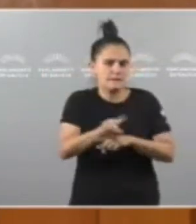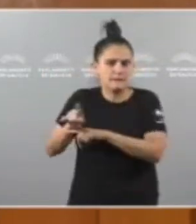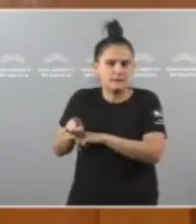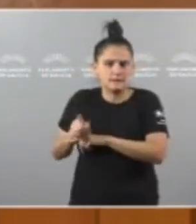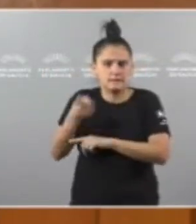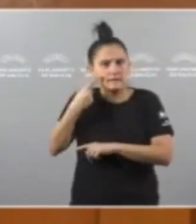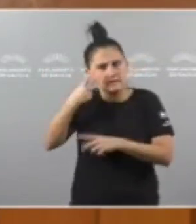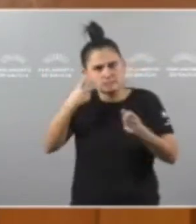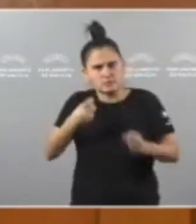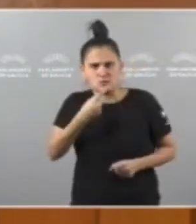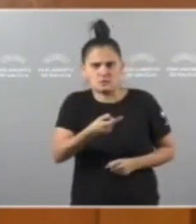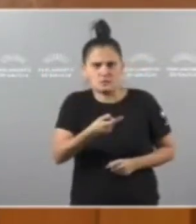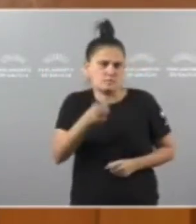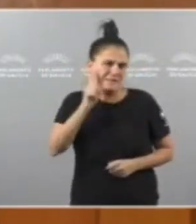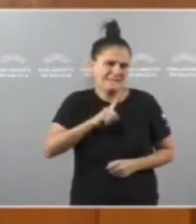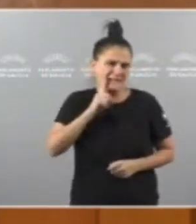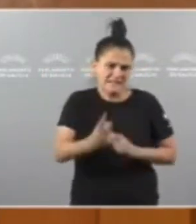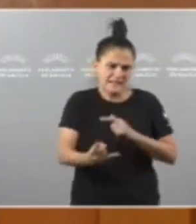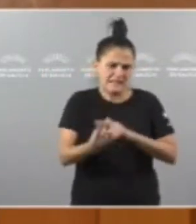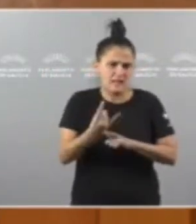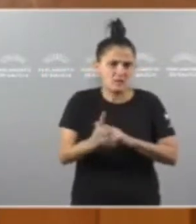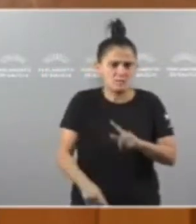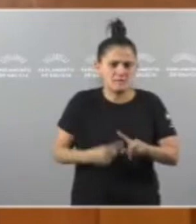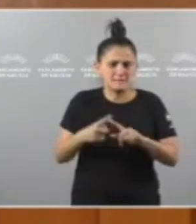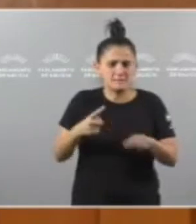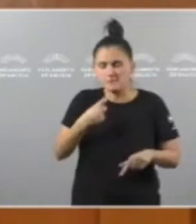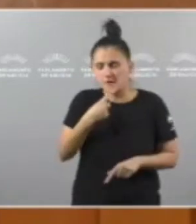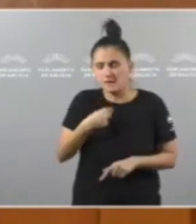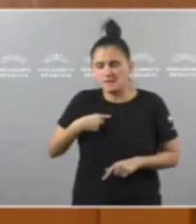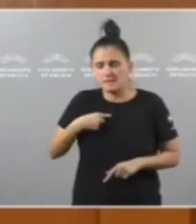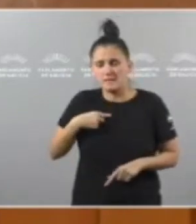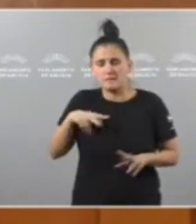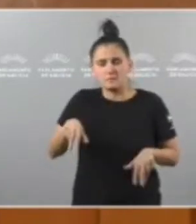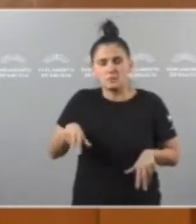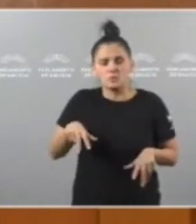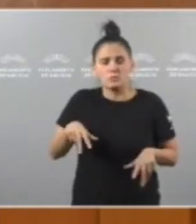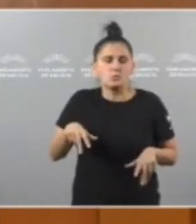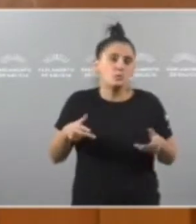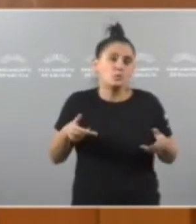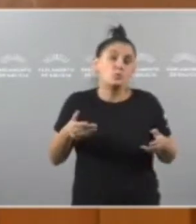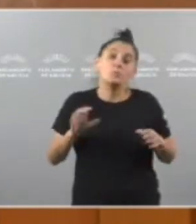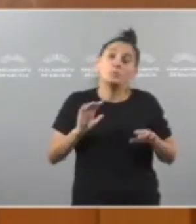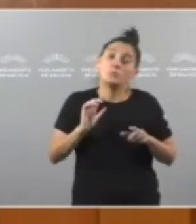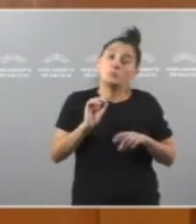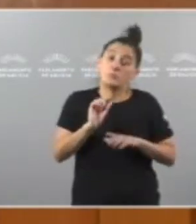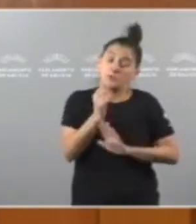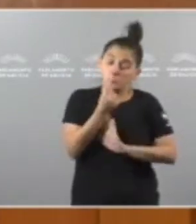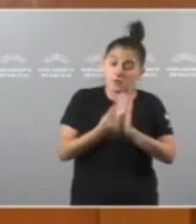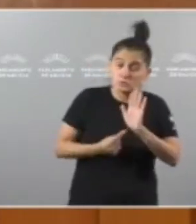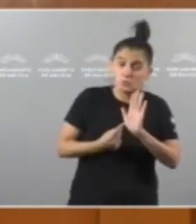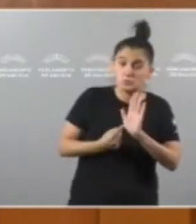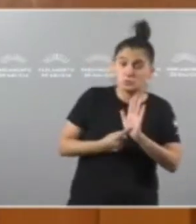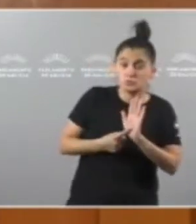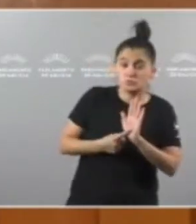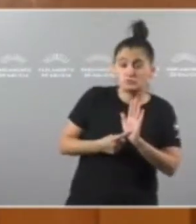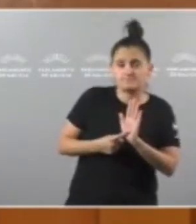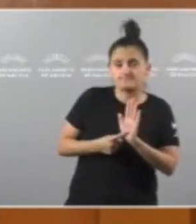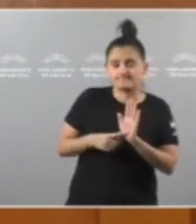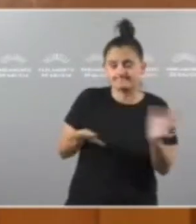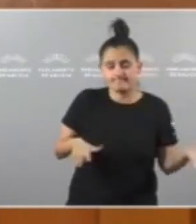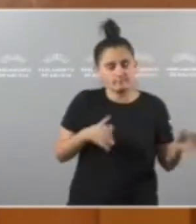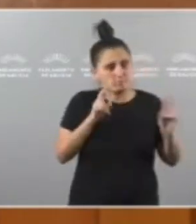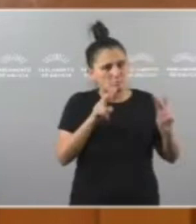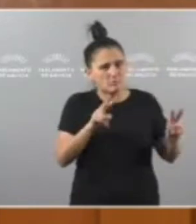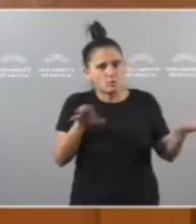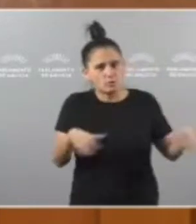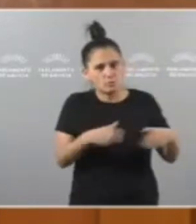expertos e dignos tamén que estamos ante unhos orzamentos nos que debuxa a un partido